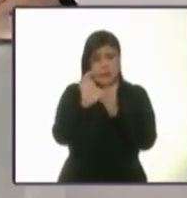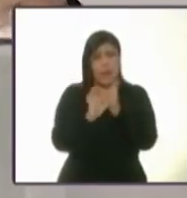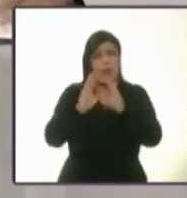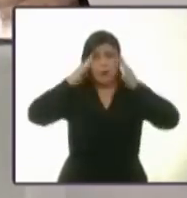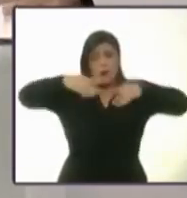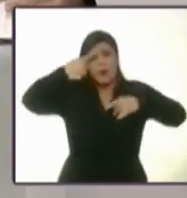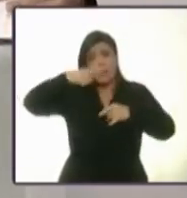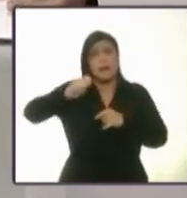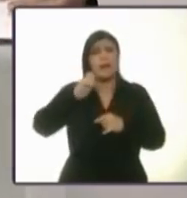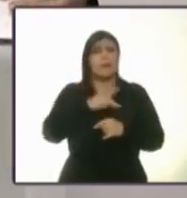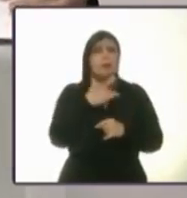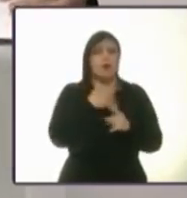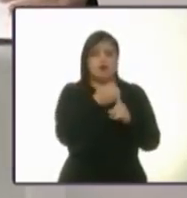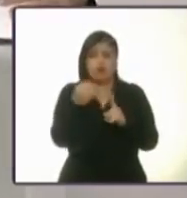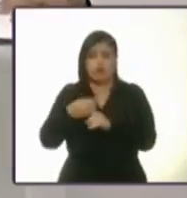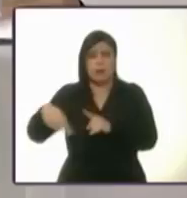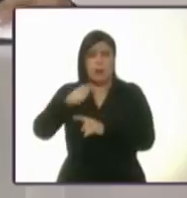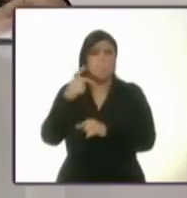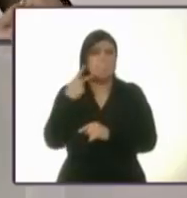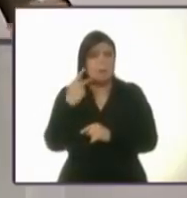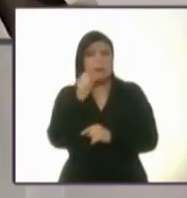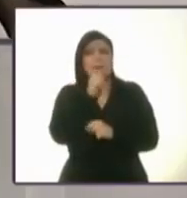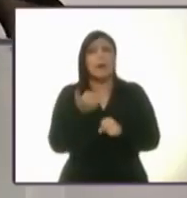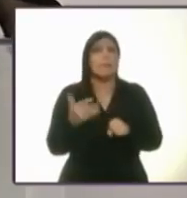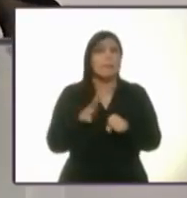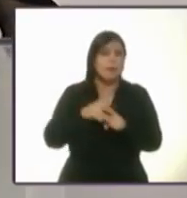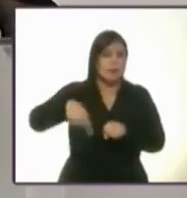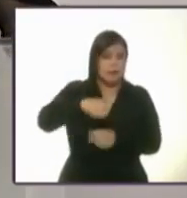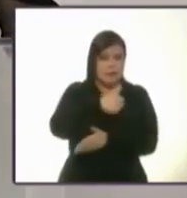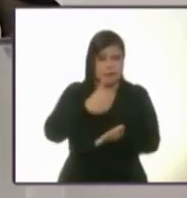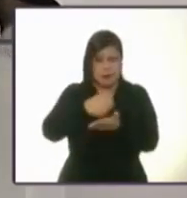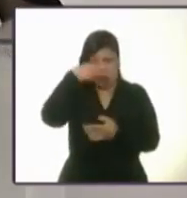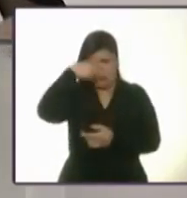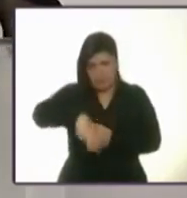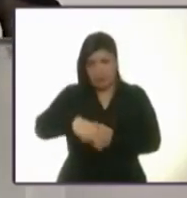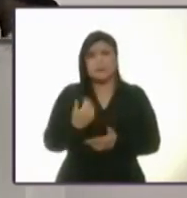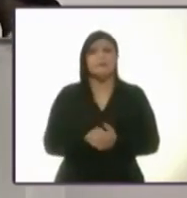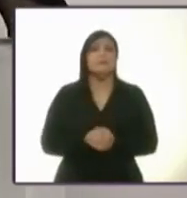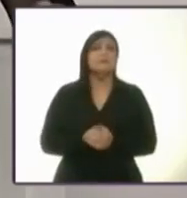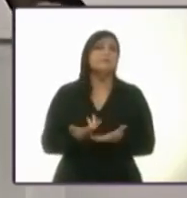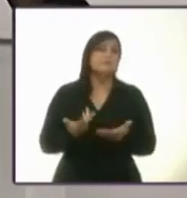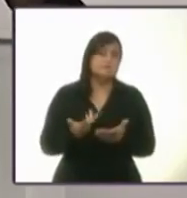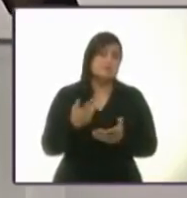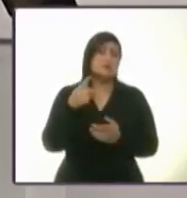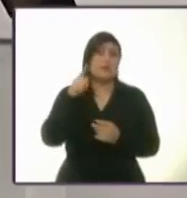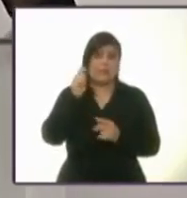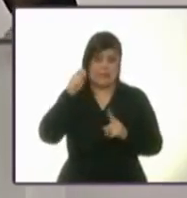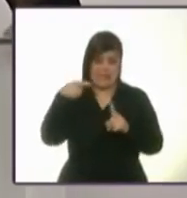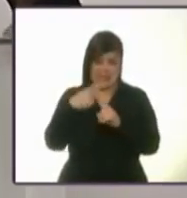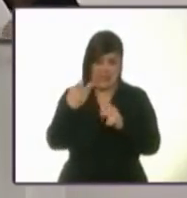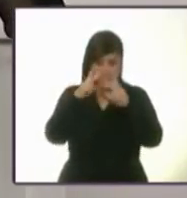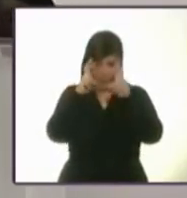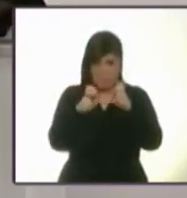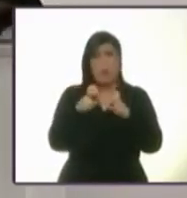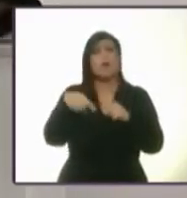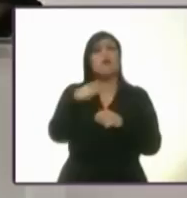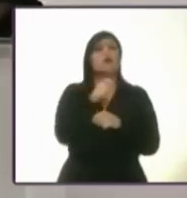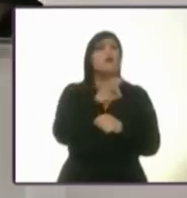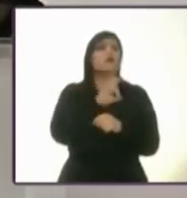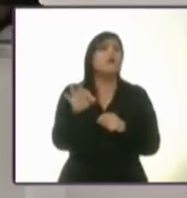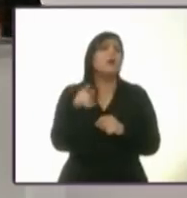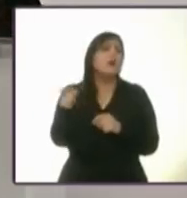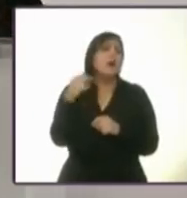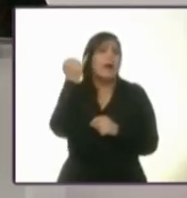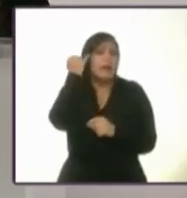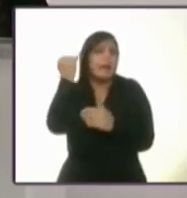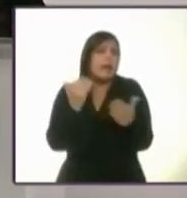la organización política y administrativa de la Ciudad de México. En función de esto, candidata, ¿qué presentaría usted?